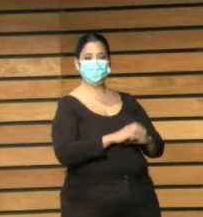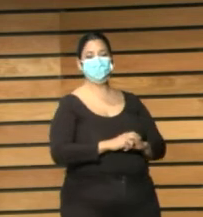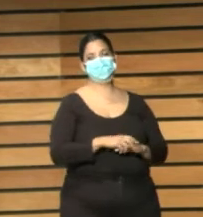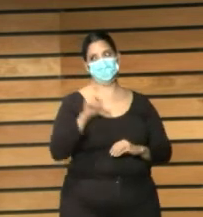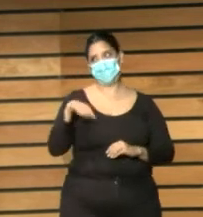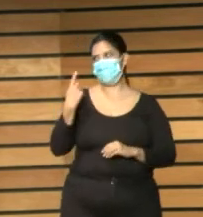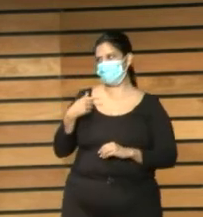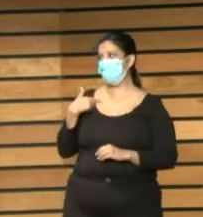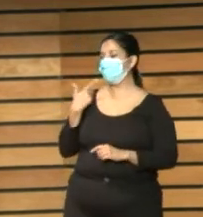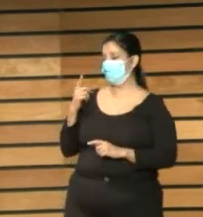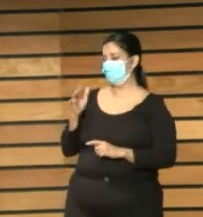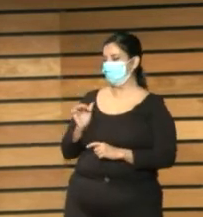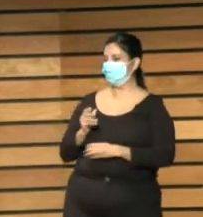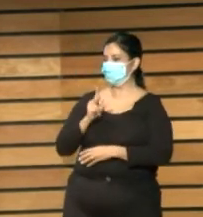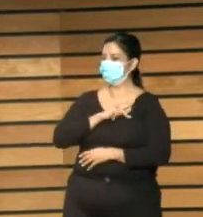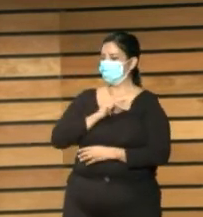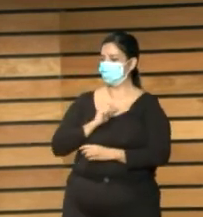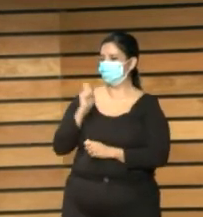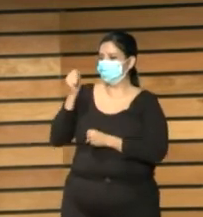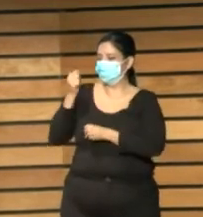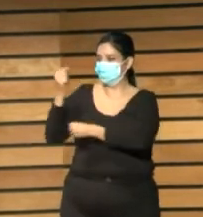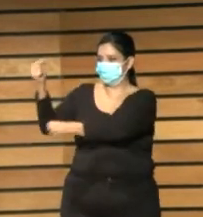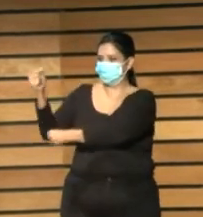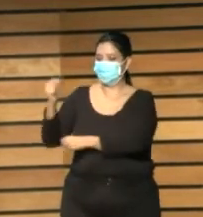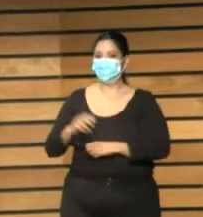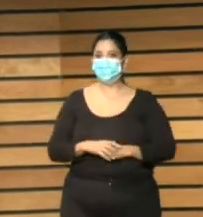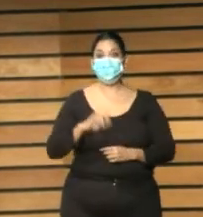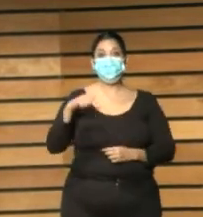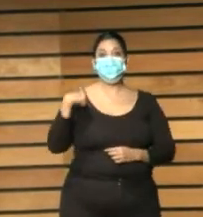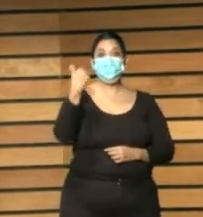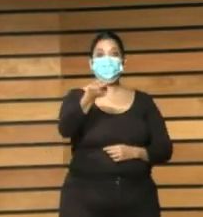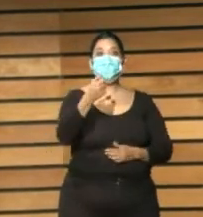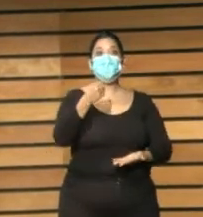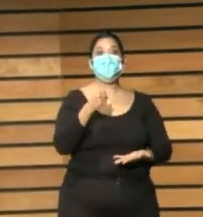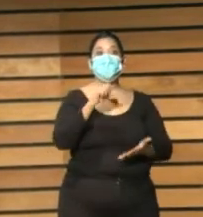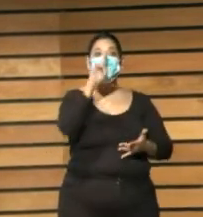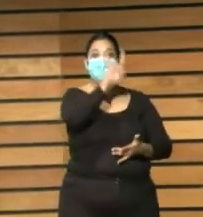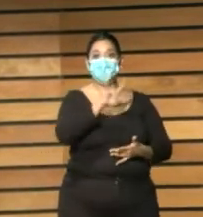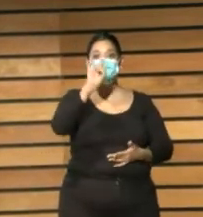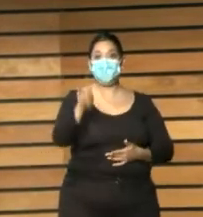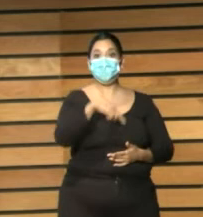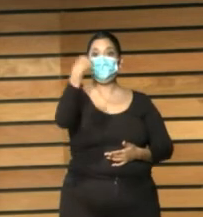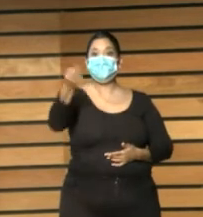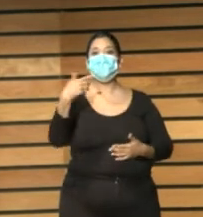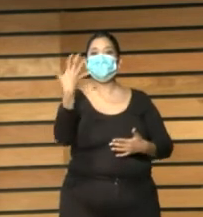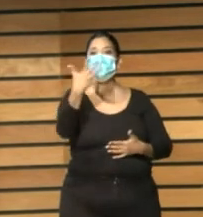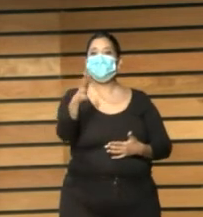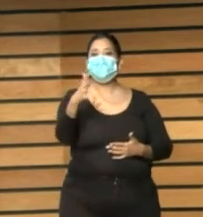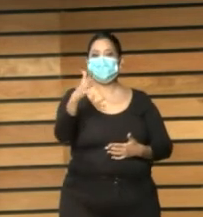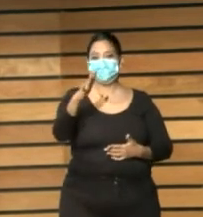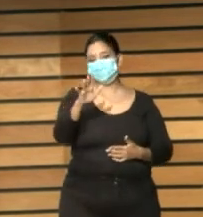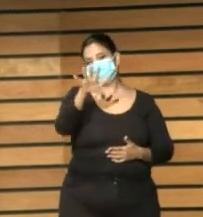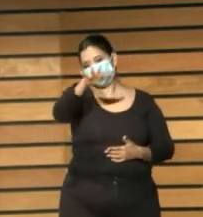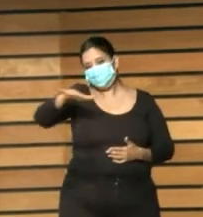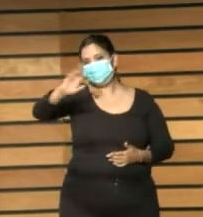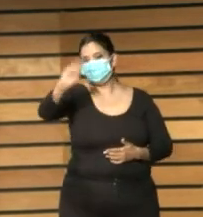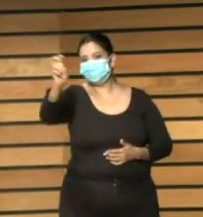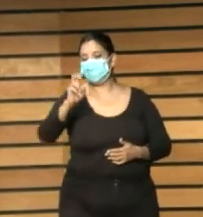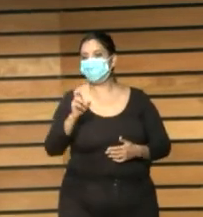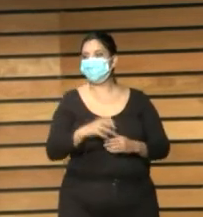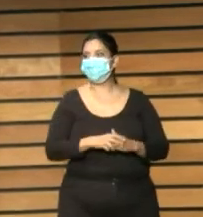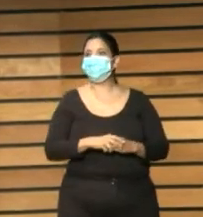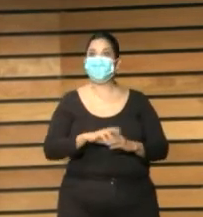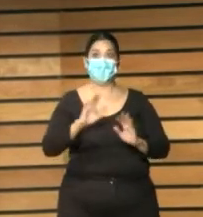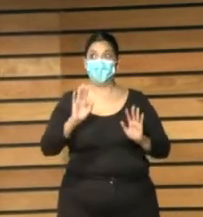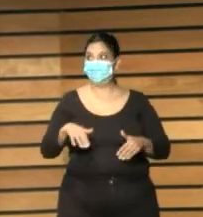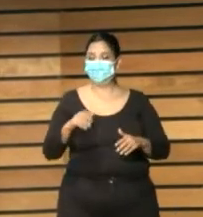lo curo recomendación al ministerio el próximo en Canarias que charters charters no pero si es verdad lo que dice Asun vamos a ver es decir